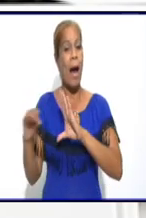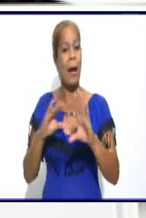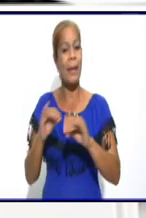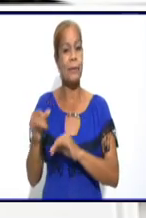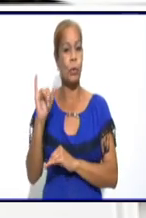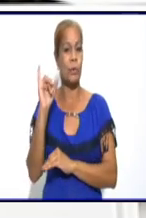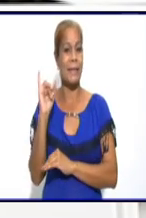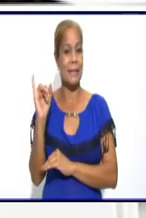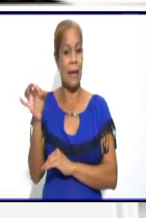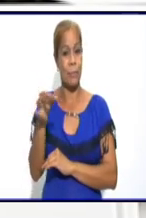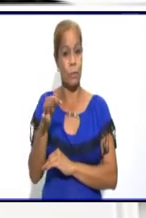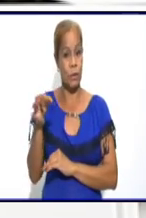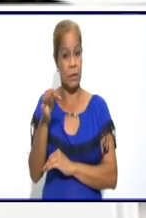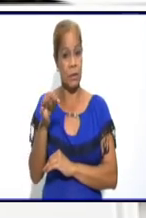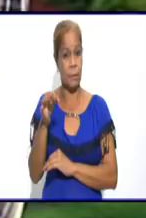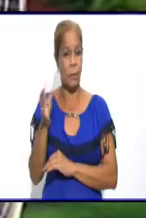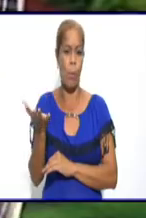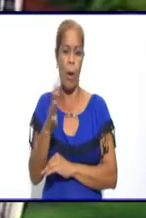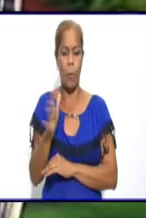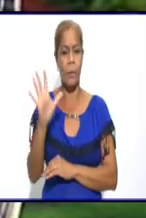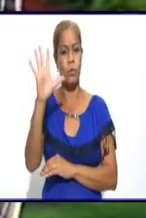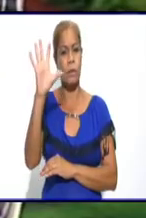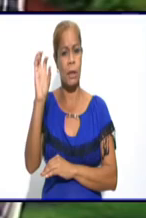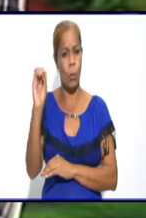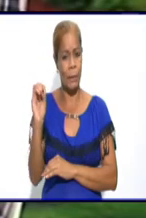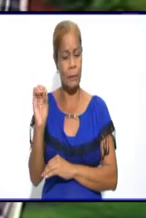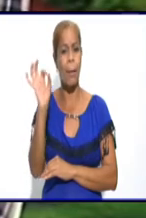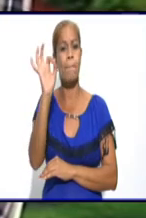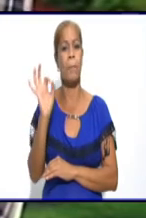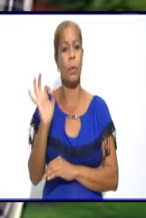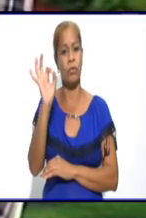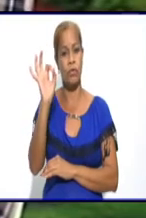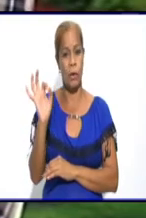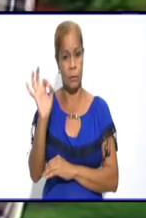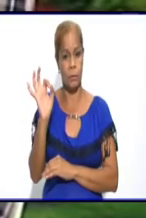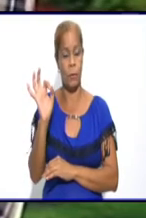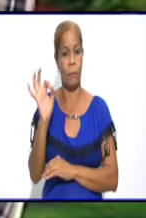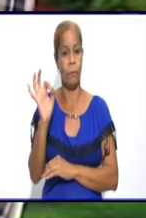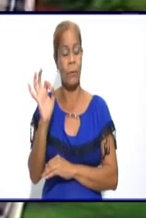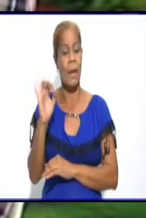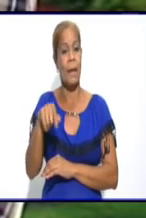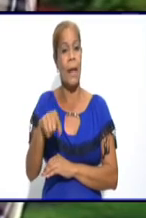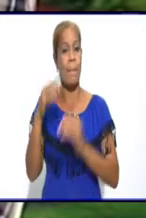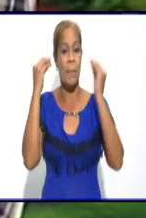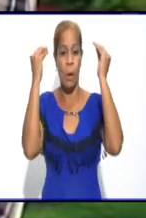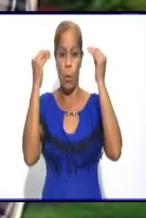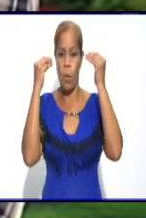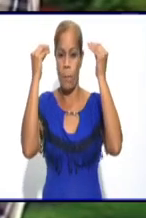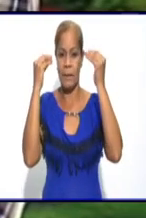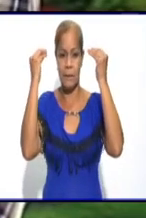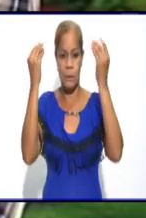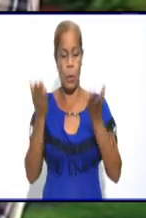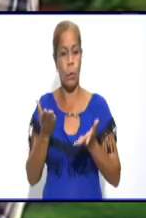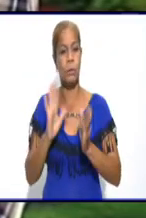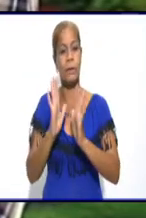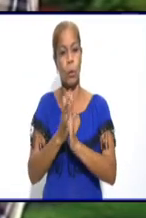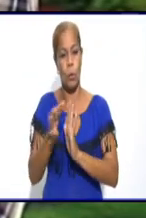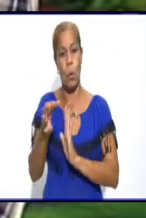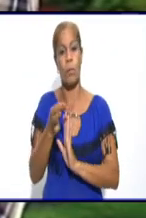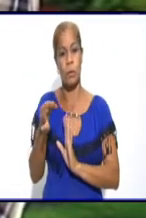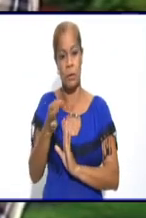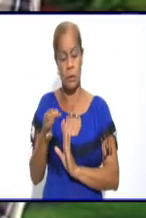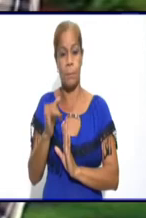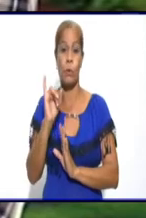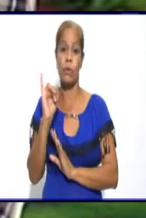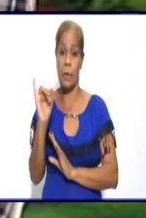sea, es casi el 50% de los territorios que hoy mayormente preocupan a las autoridades sanitarias. Vayamos, Jiguaní, Manzanillo,